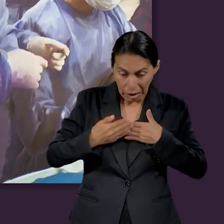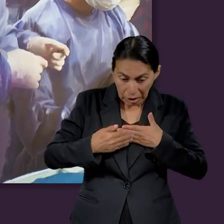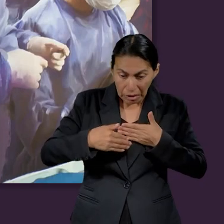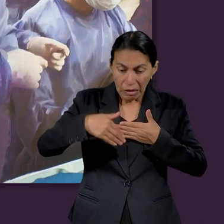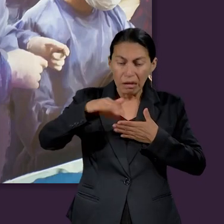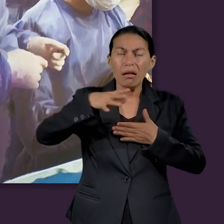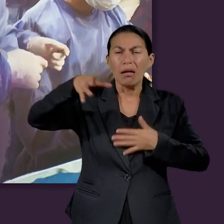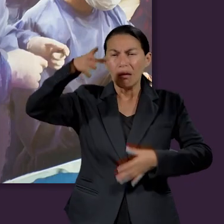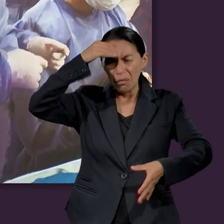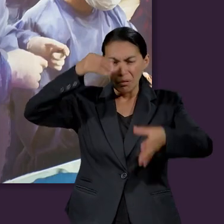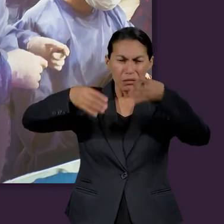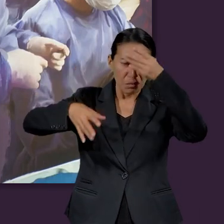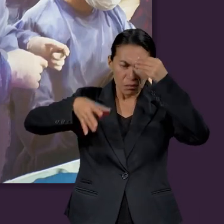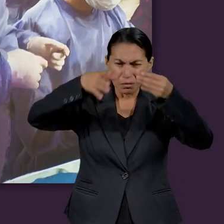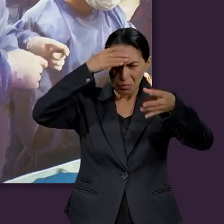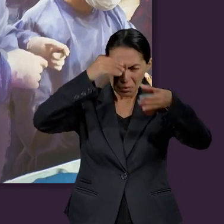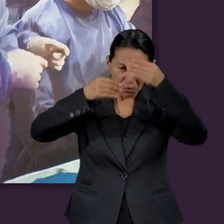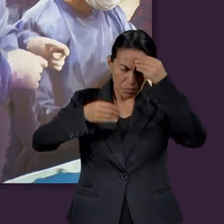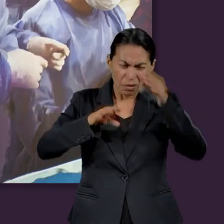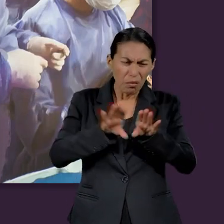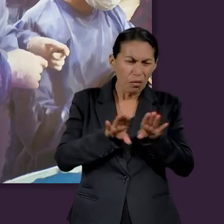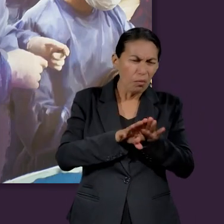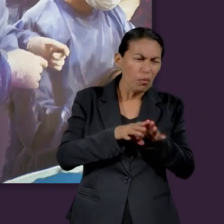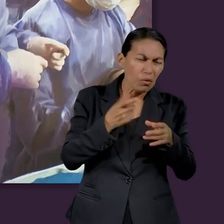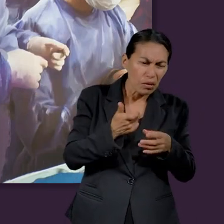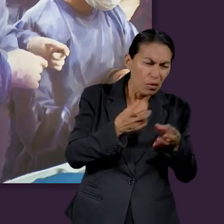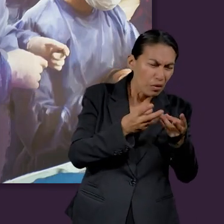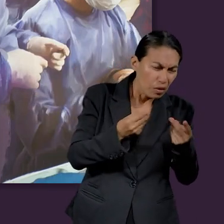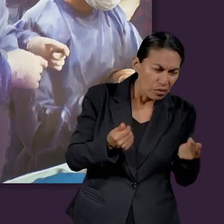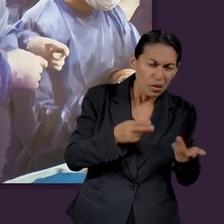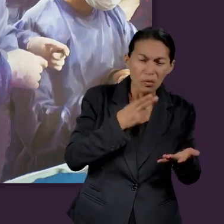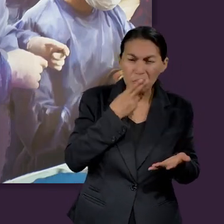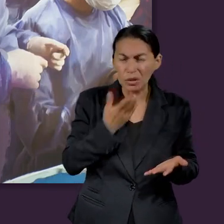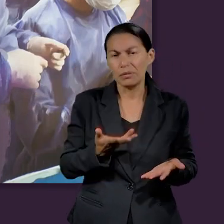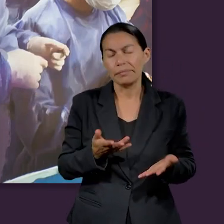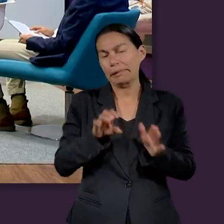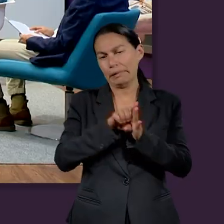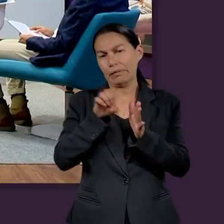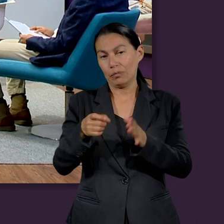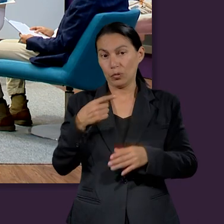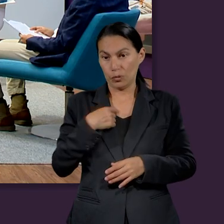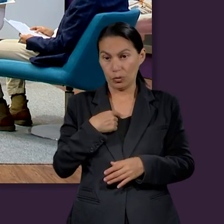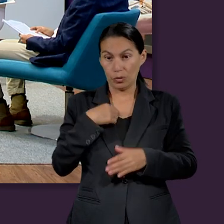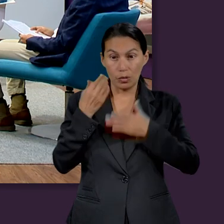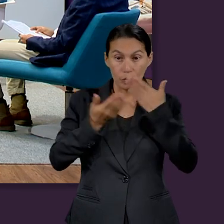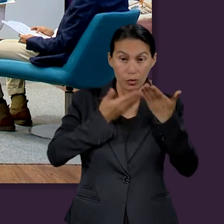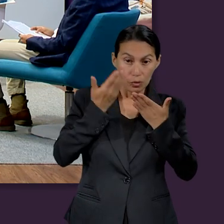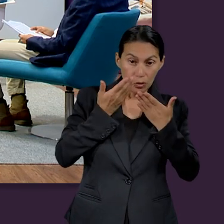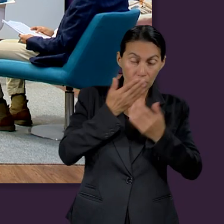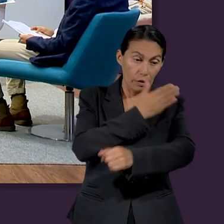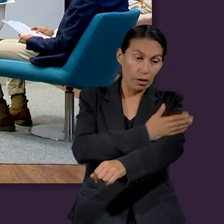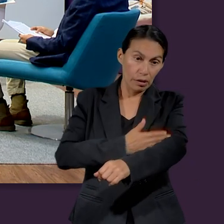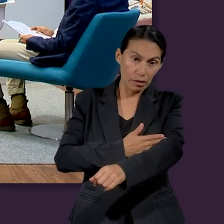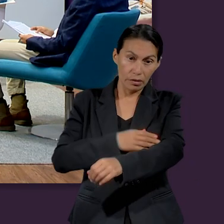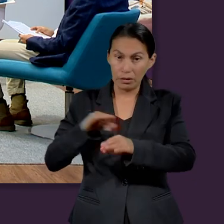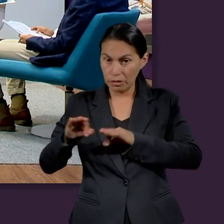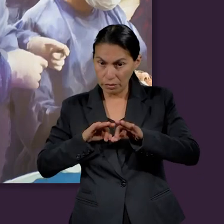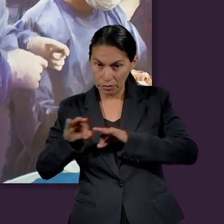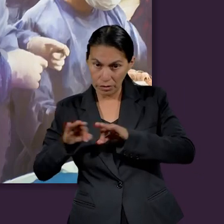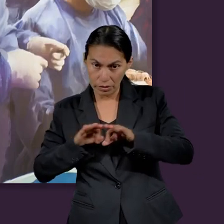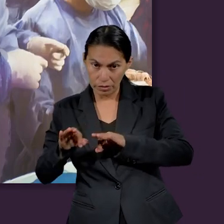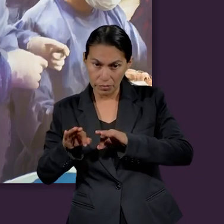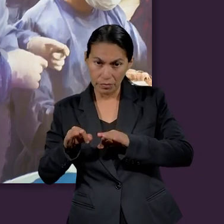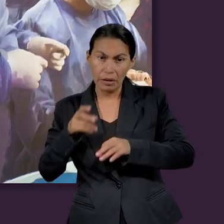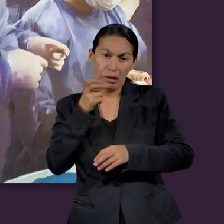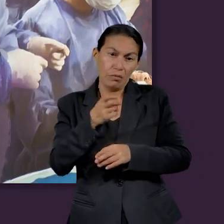desde hoy se puede empezar a crecer en ese aspecto. Ok. Yo, por ejemplo, estudio y